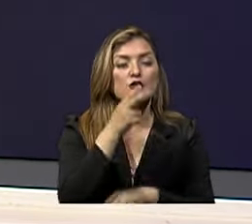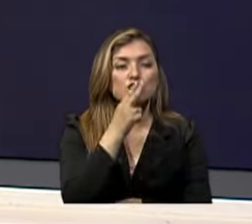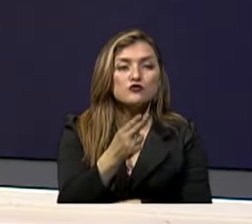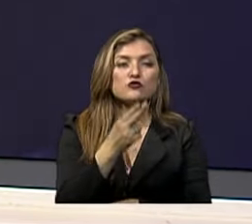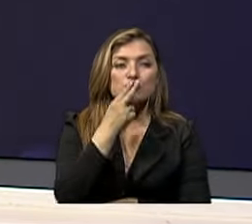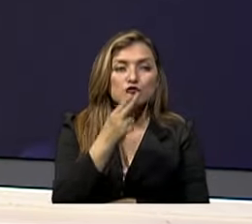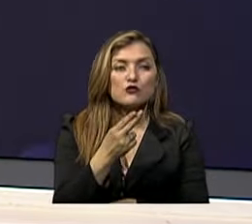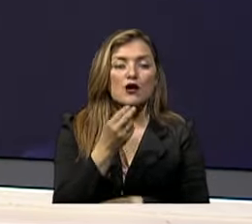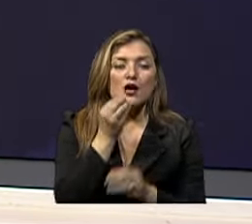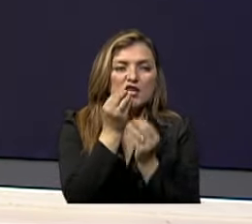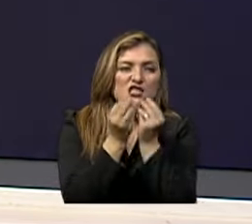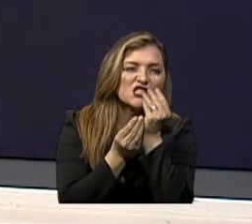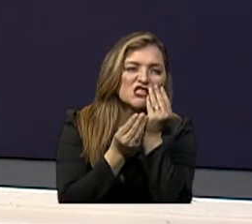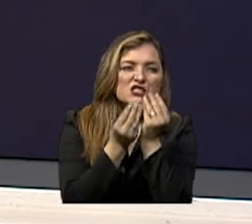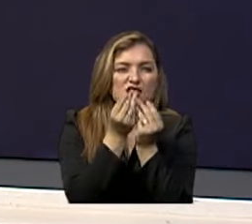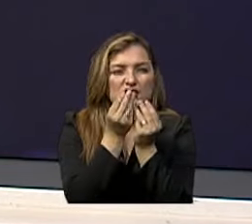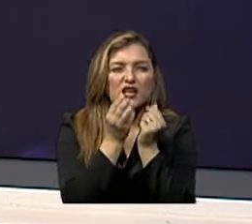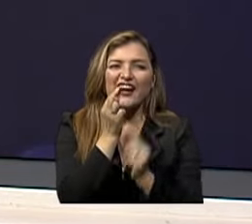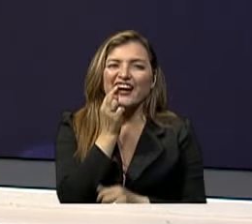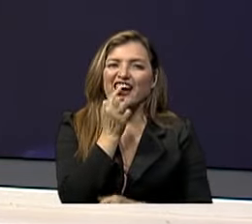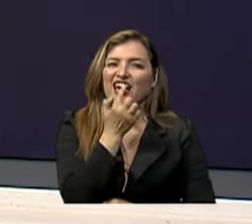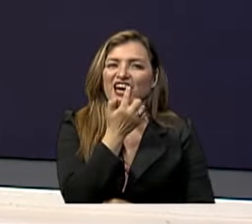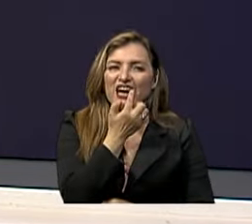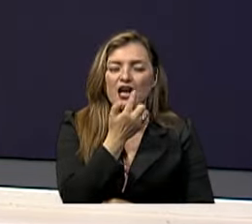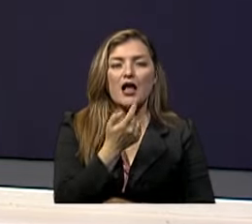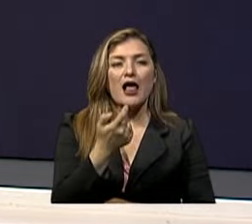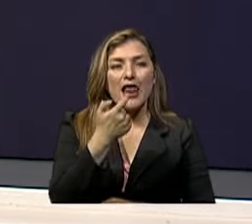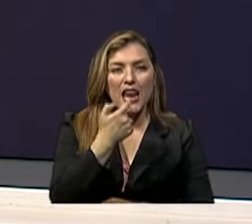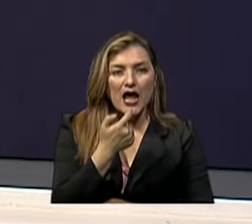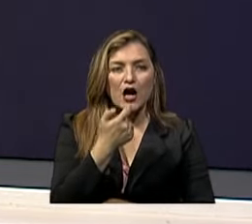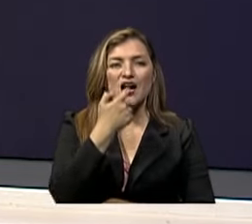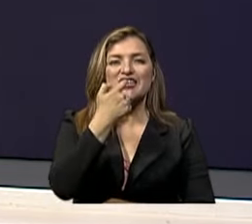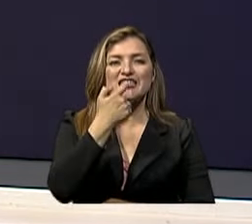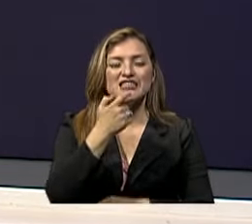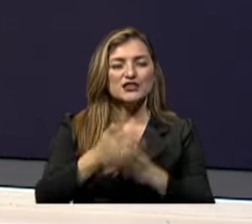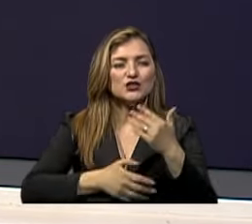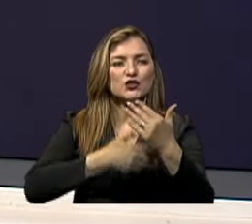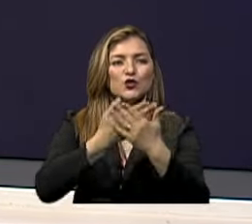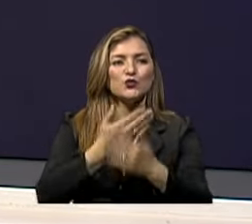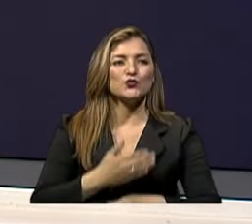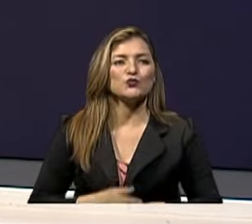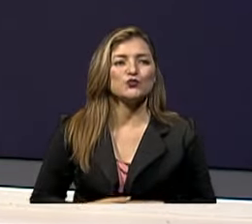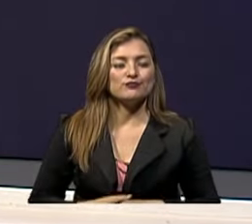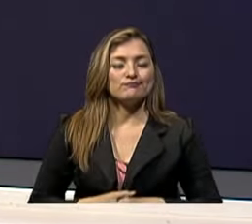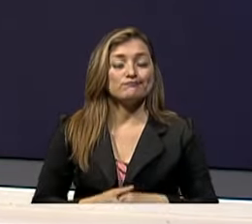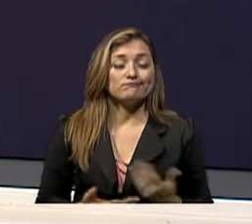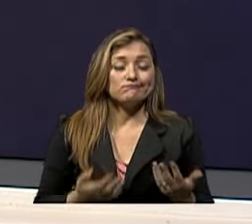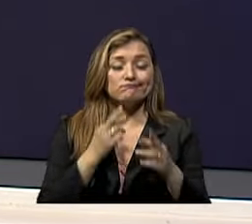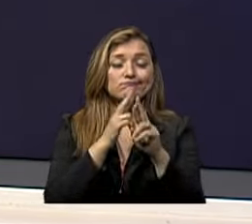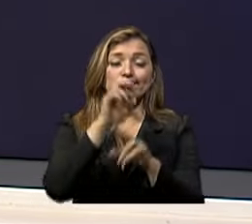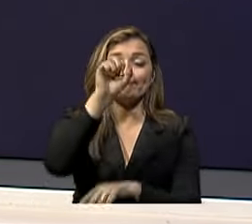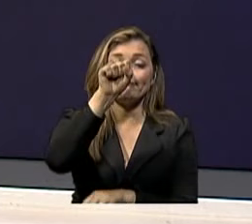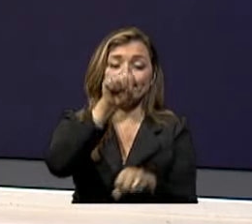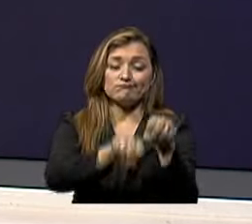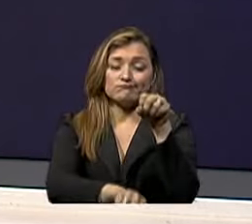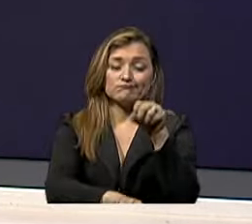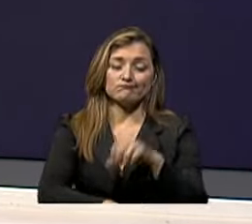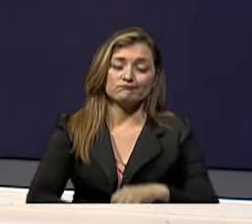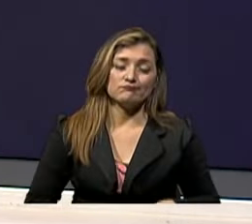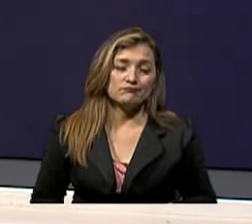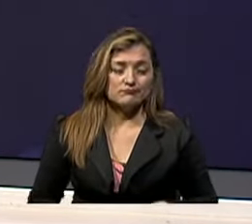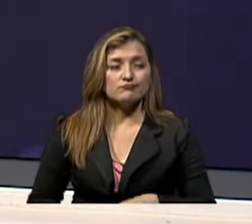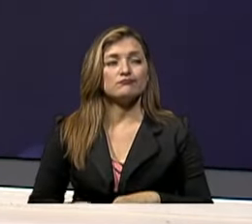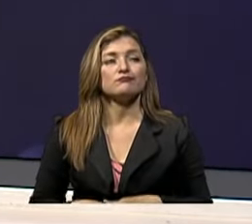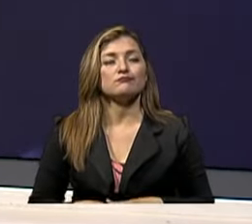quemadas Entran en contacto directamente Con la lengua Con las mucosas de la boca Y con los dientes Y la respuesta corte es que sí Definitivamente